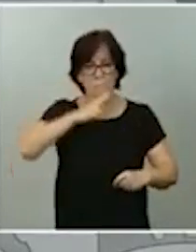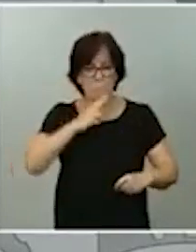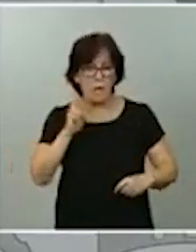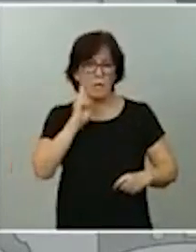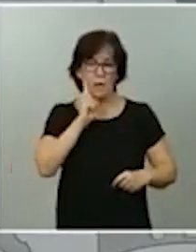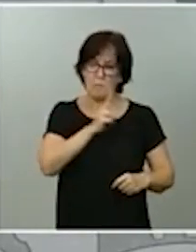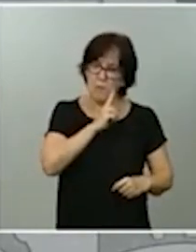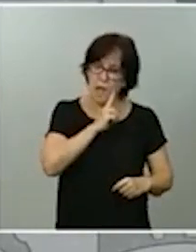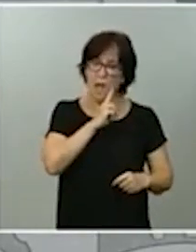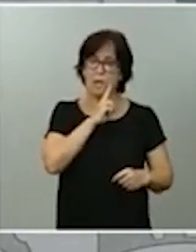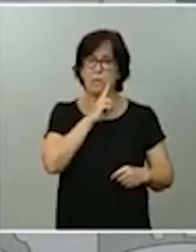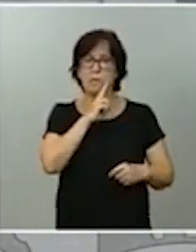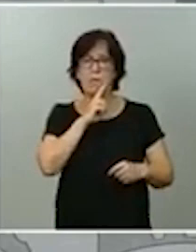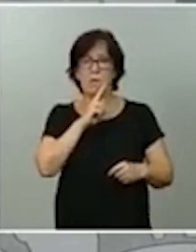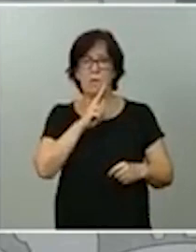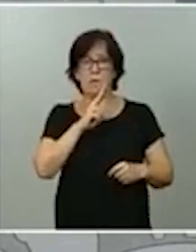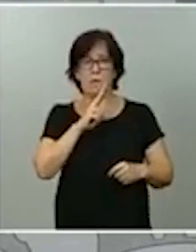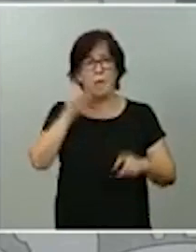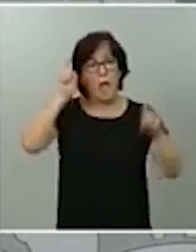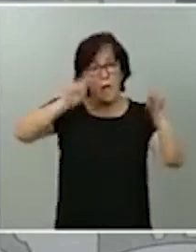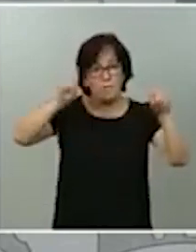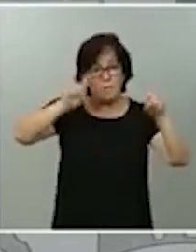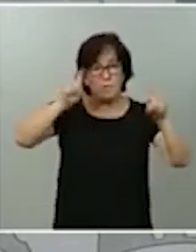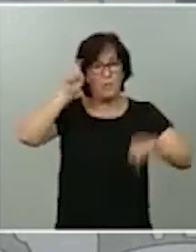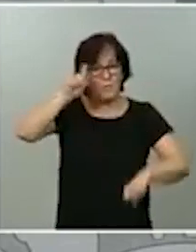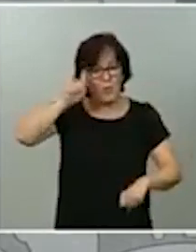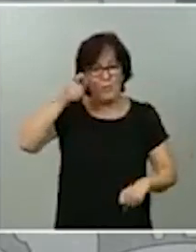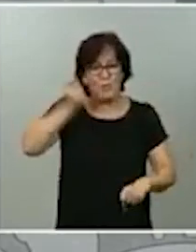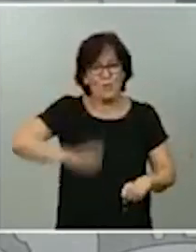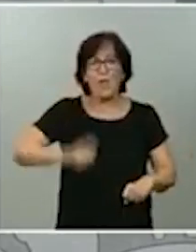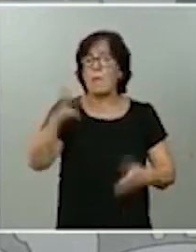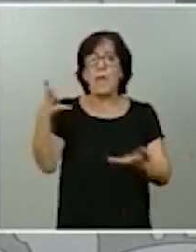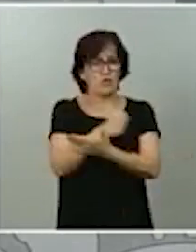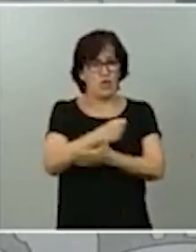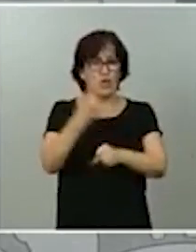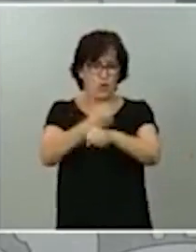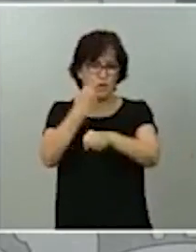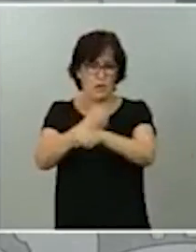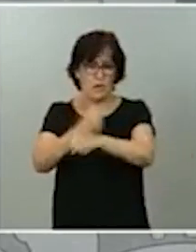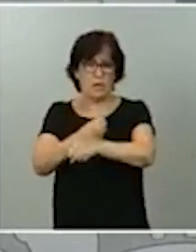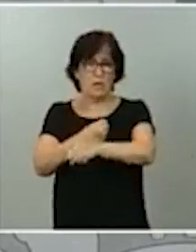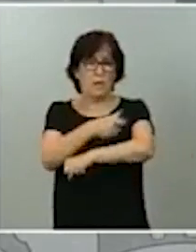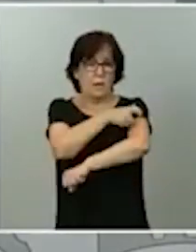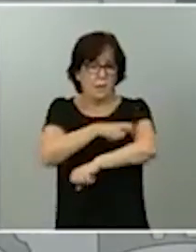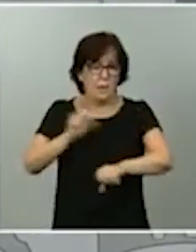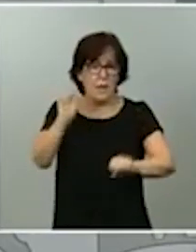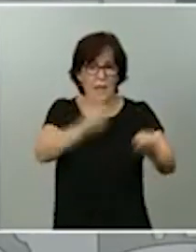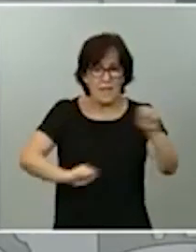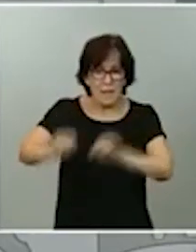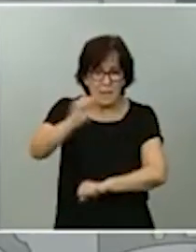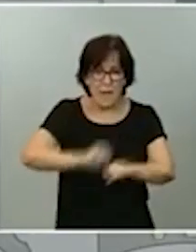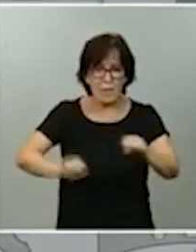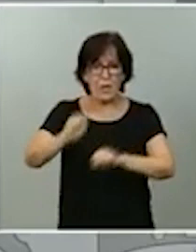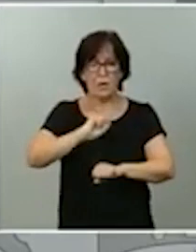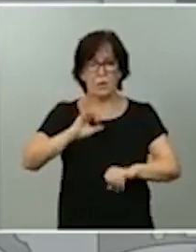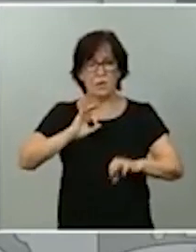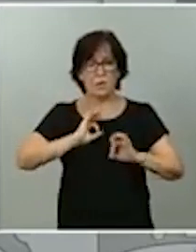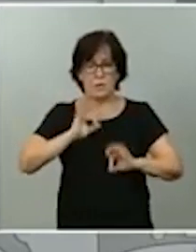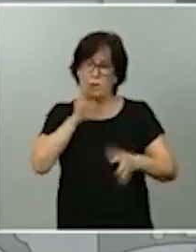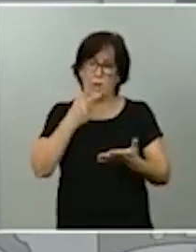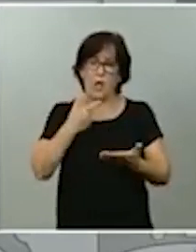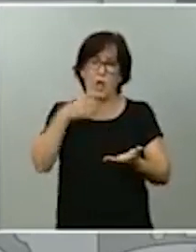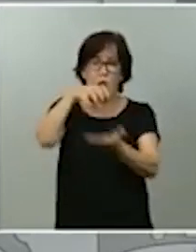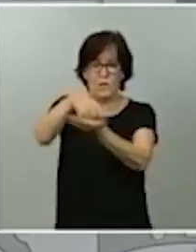para los profesionales docentes y también para todos los trabajadores, desde los vedoles a los limpiadores y limpiadoras de los centros educativos.